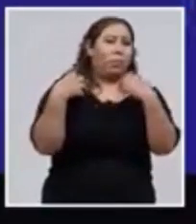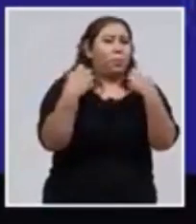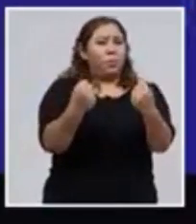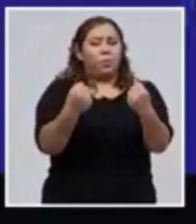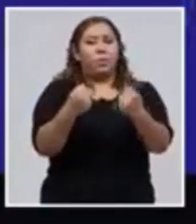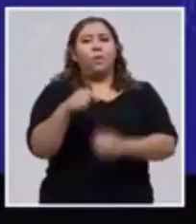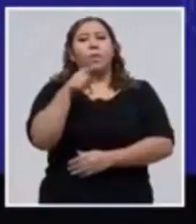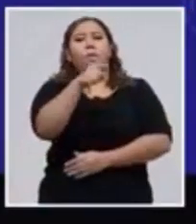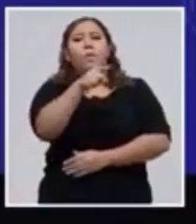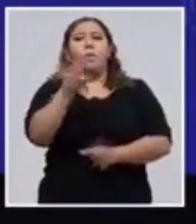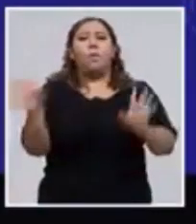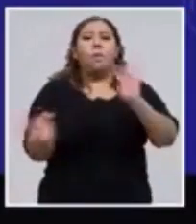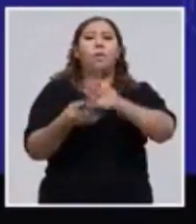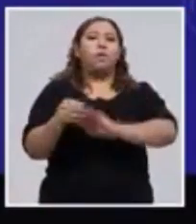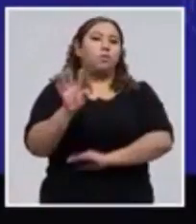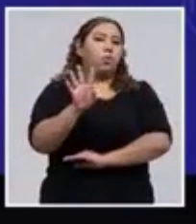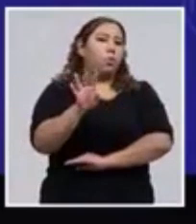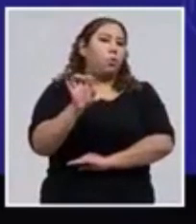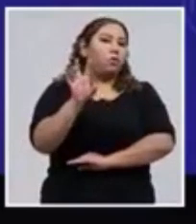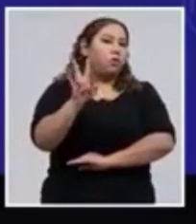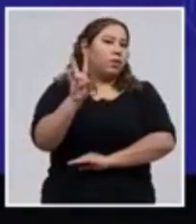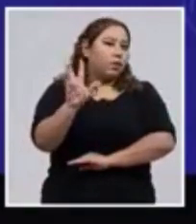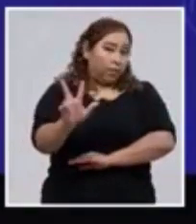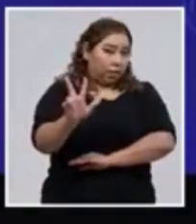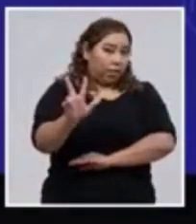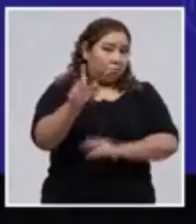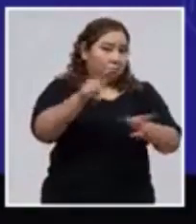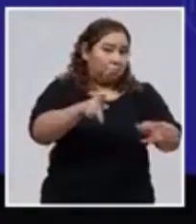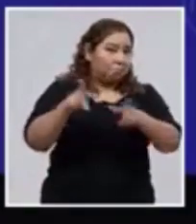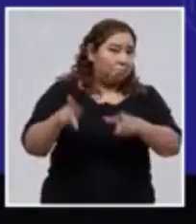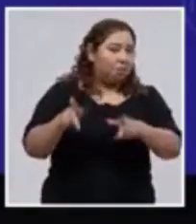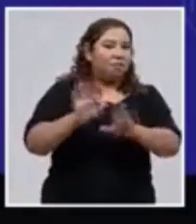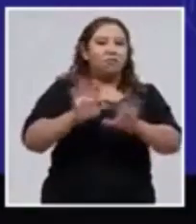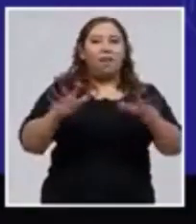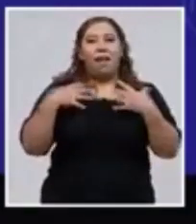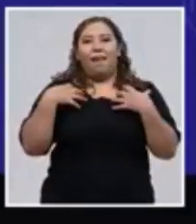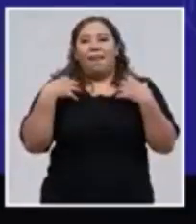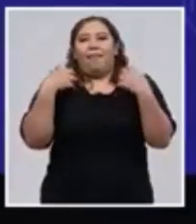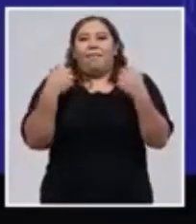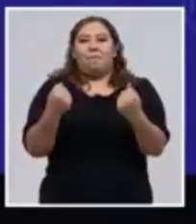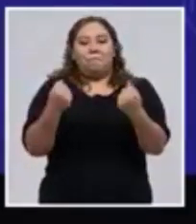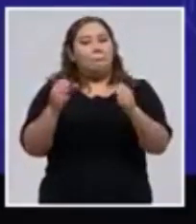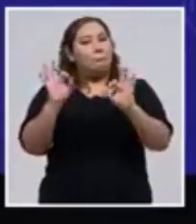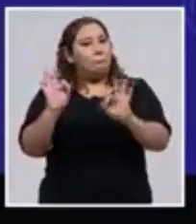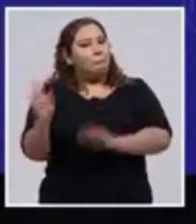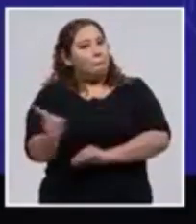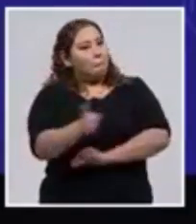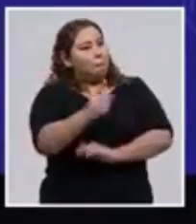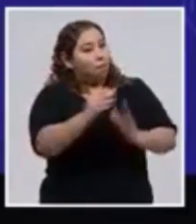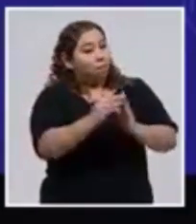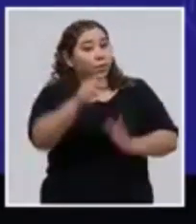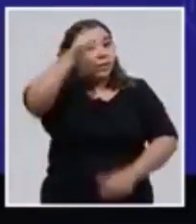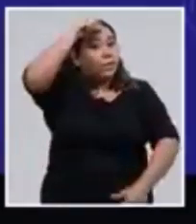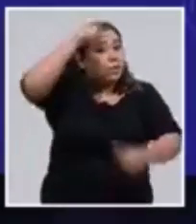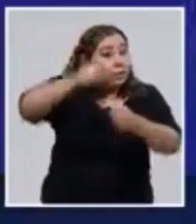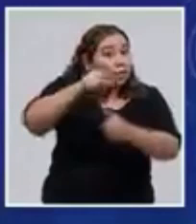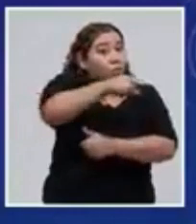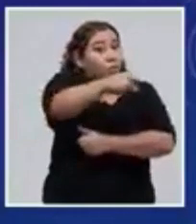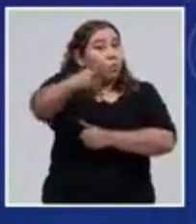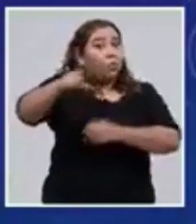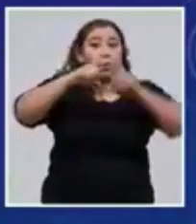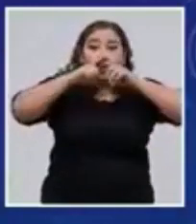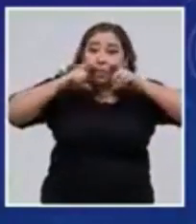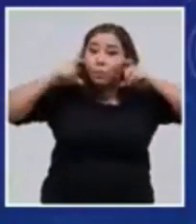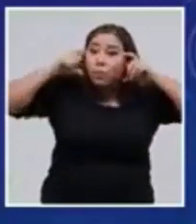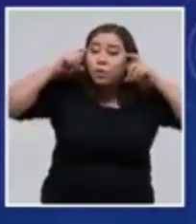473 personas que en su total se han recuperado. Y siempre recordatorio, todos a usar mascarilla durante esta